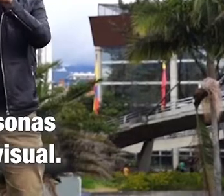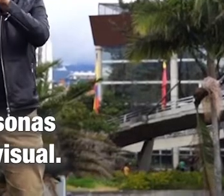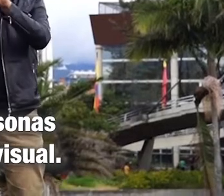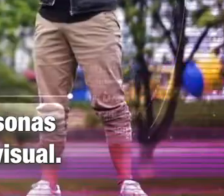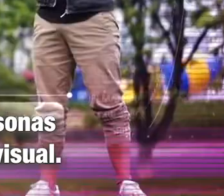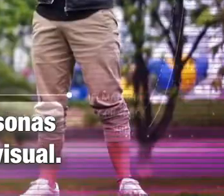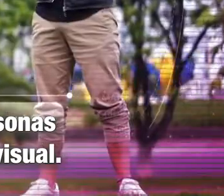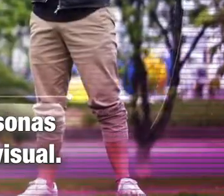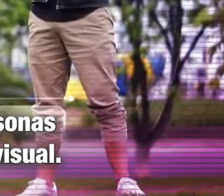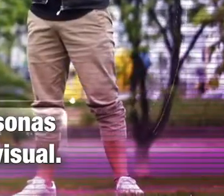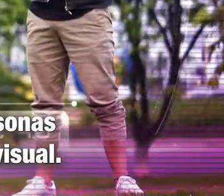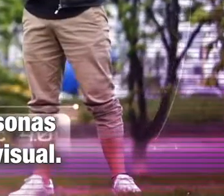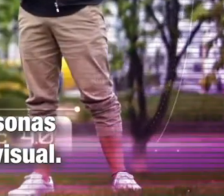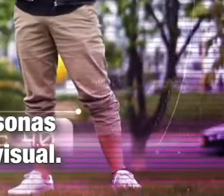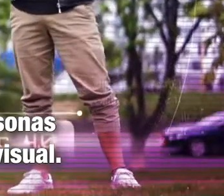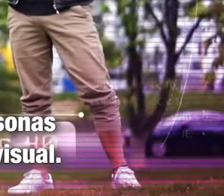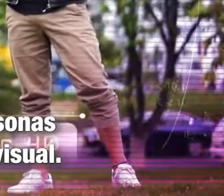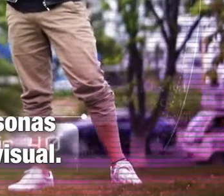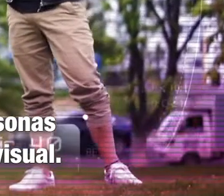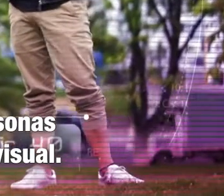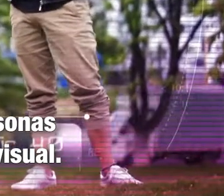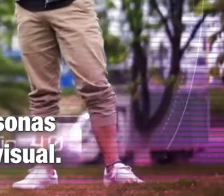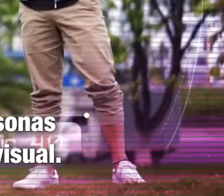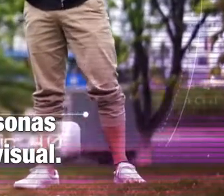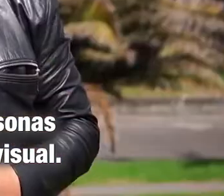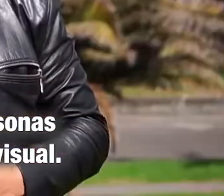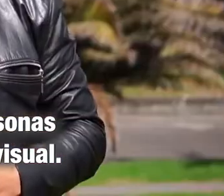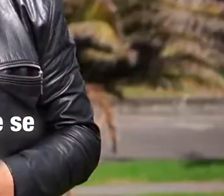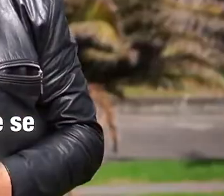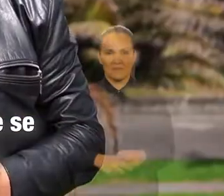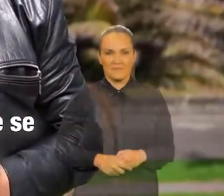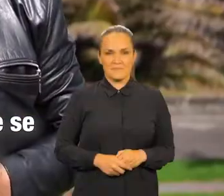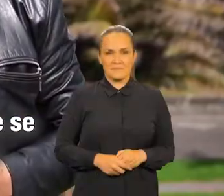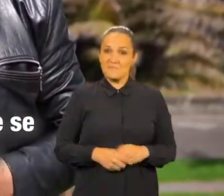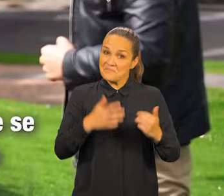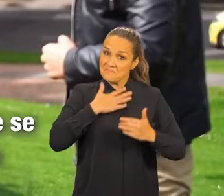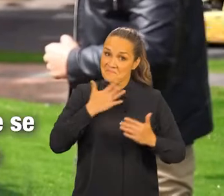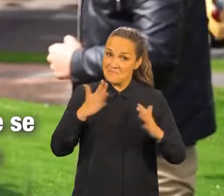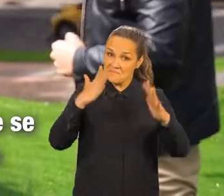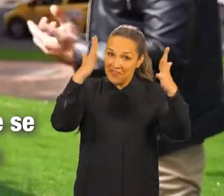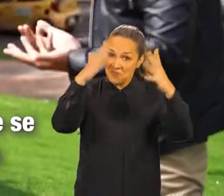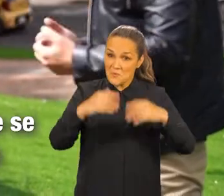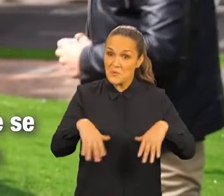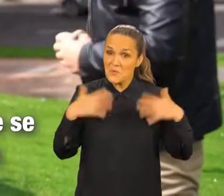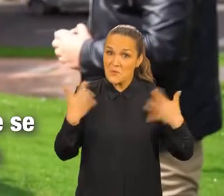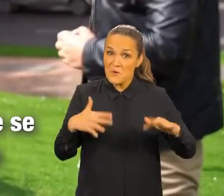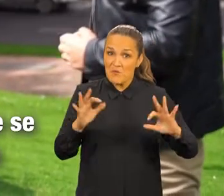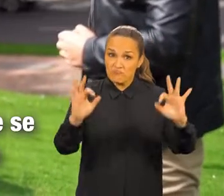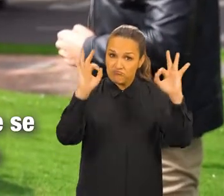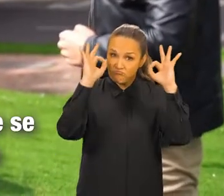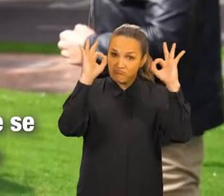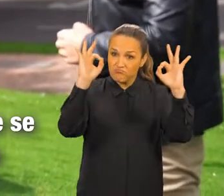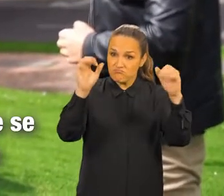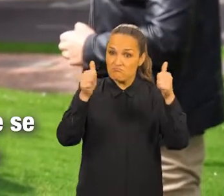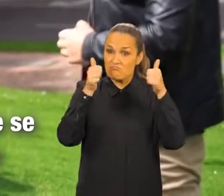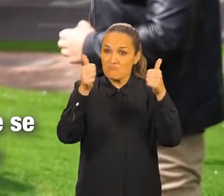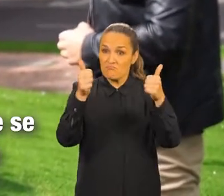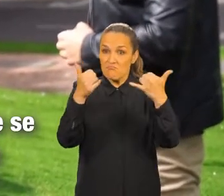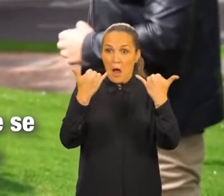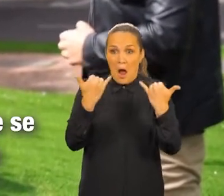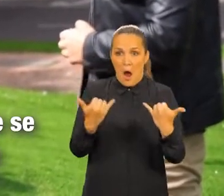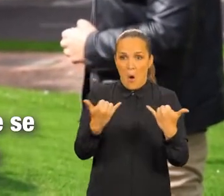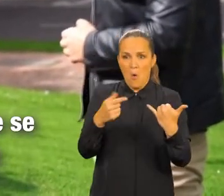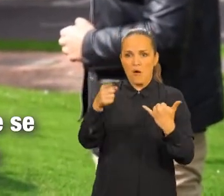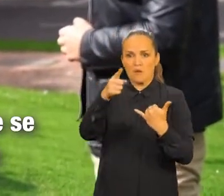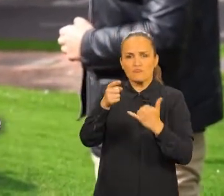personas sordas estemos dirigiendo en el medio audiovisual. ¡Felicitaciones! Pues me parece genial que se puedan contar historias